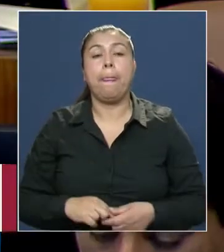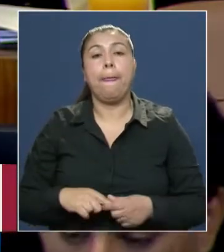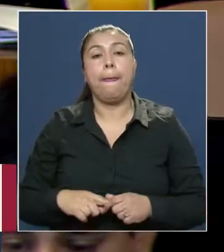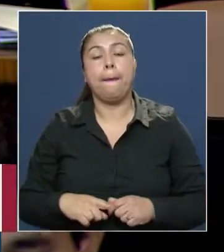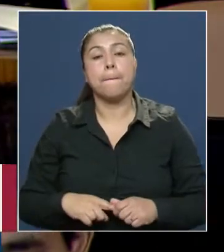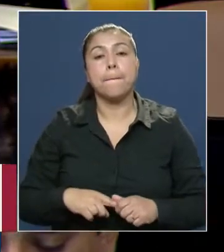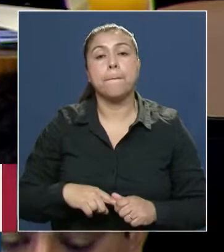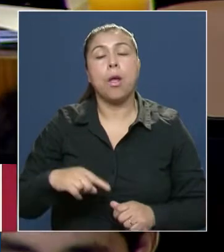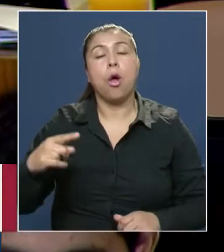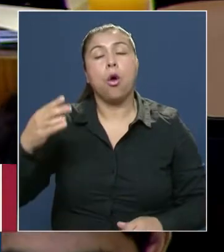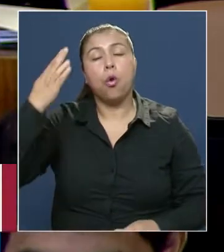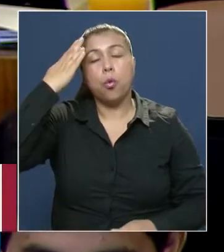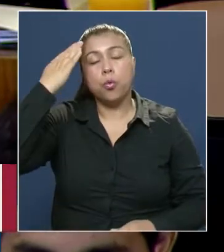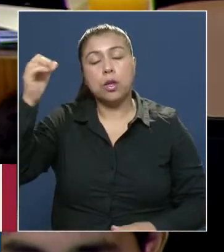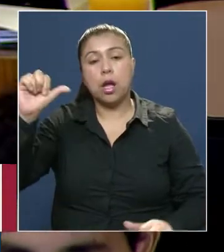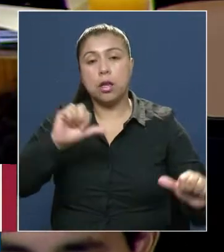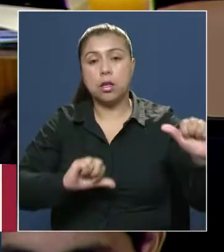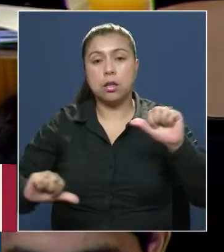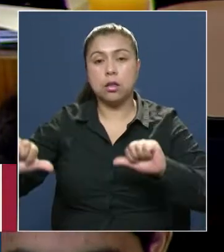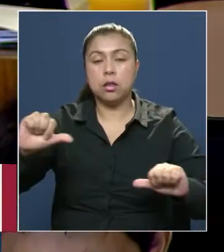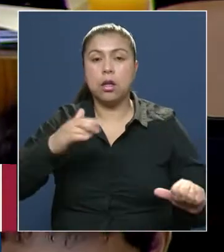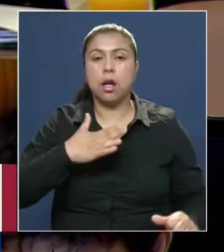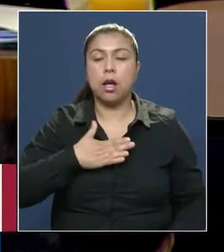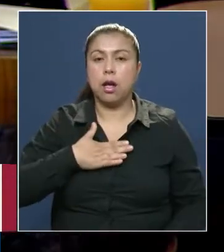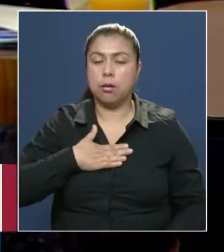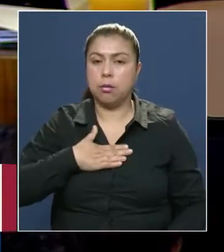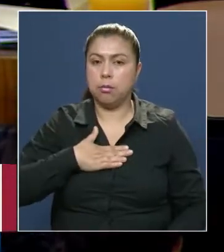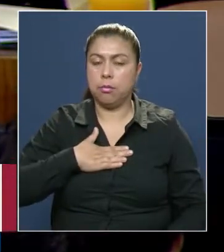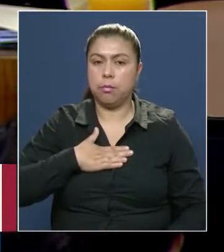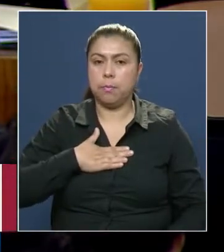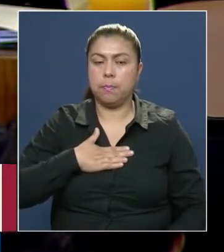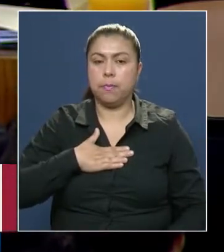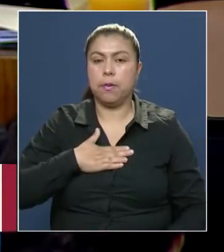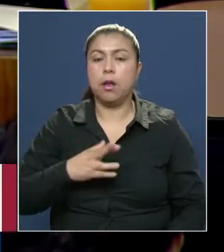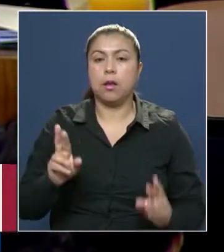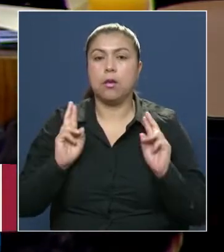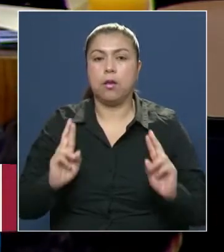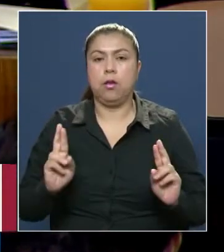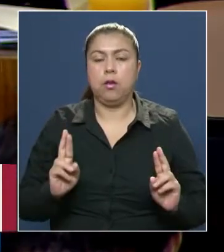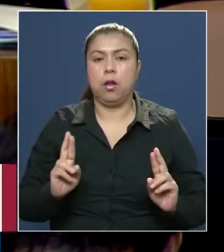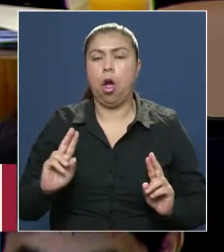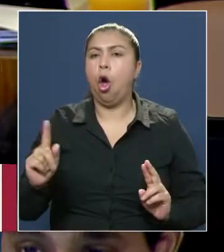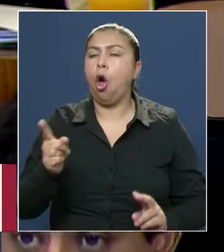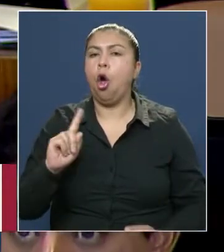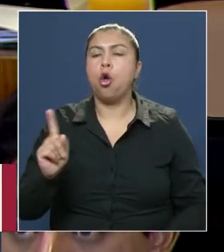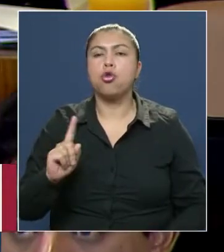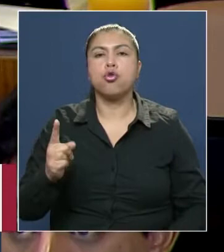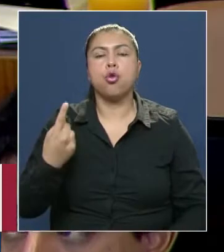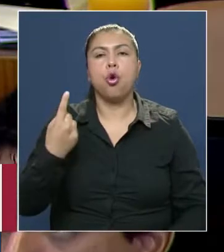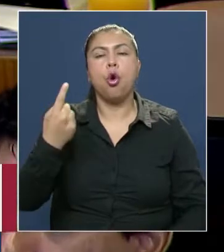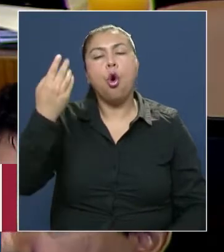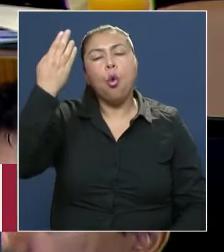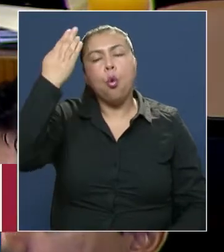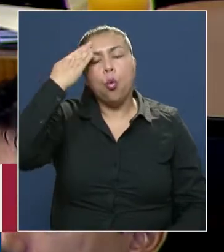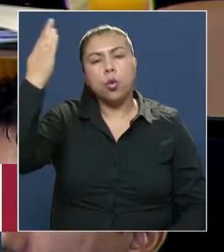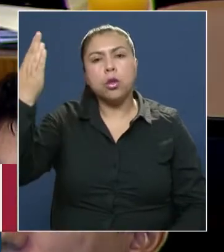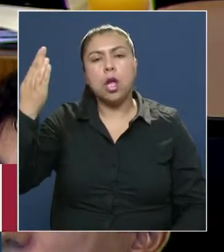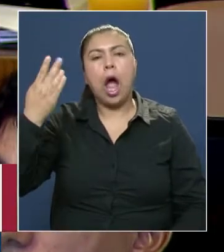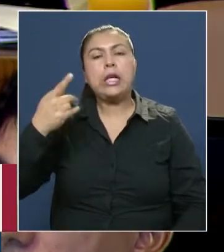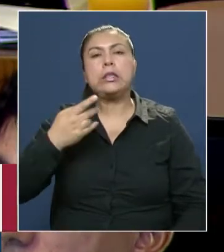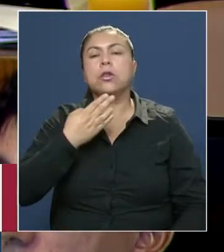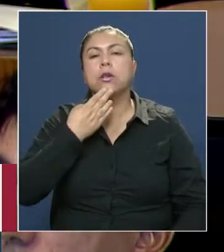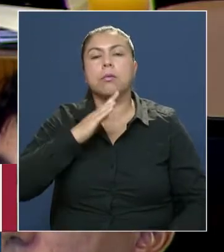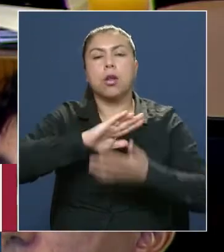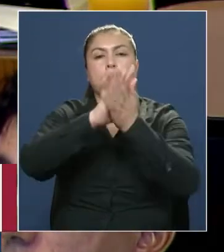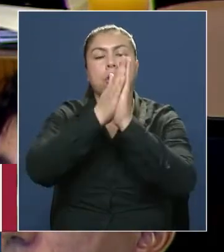día de la ciencia, a mí me gustaría, y con esto finalizo, que ojalá, no solo fuera un día, no solo fuera una semana, sino que durante todo el año